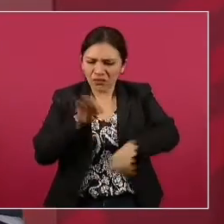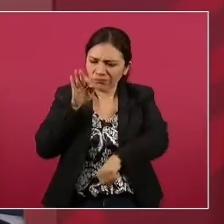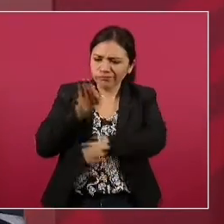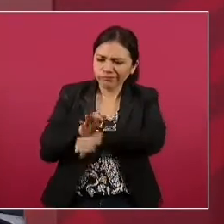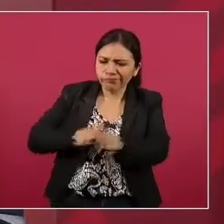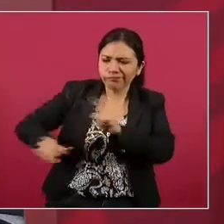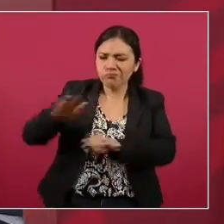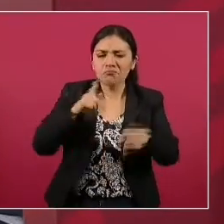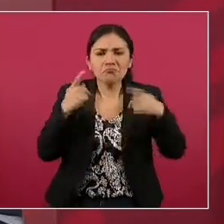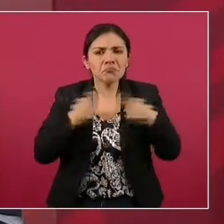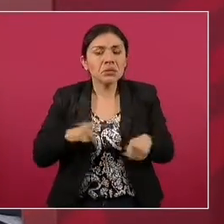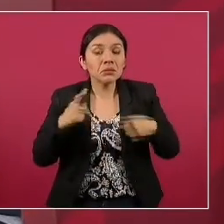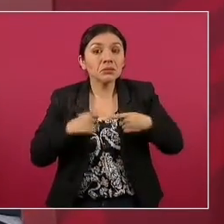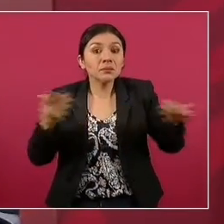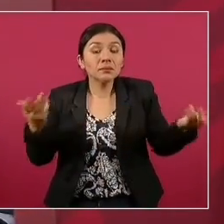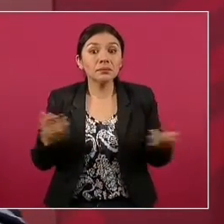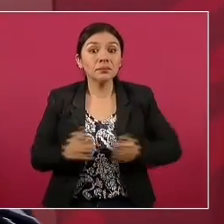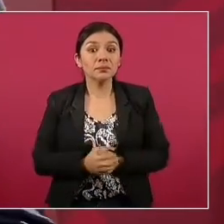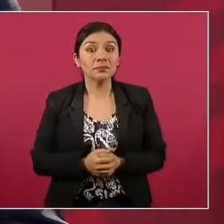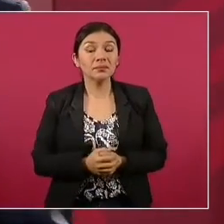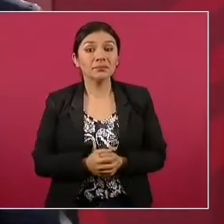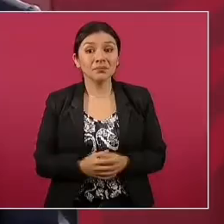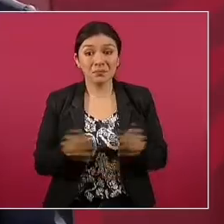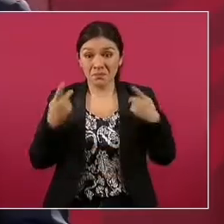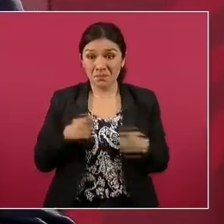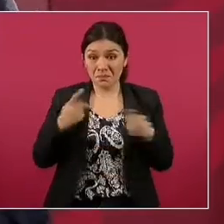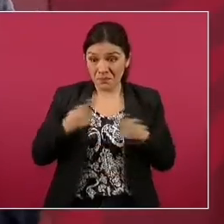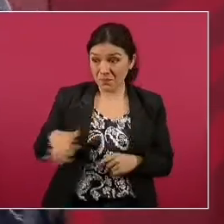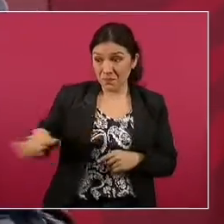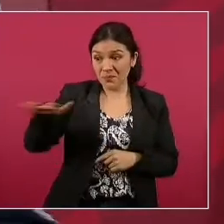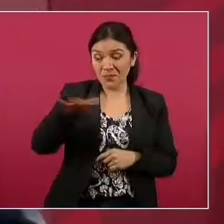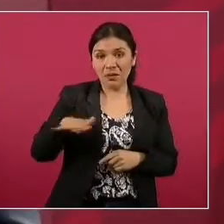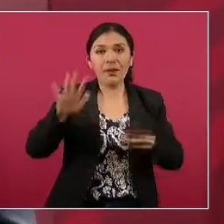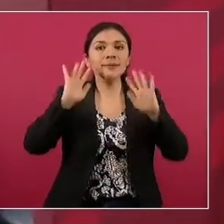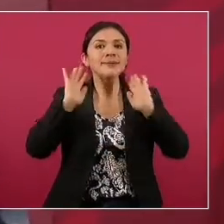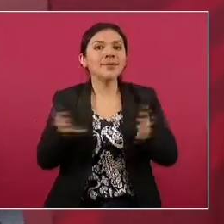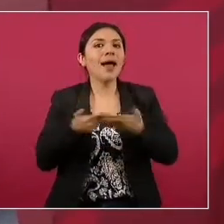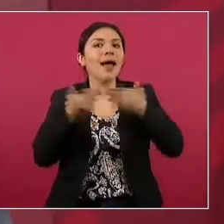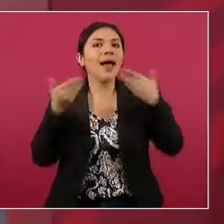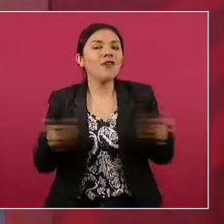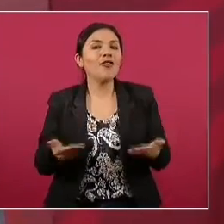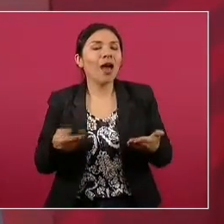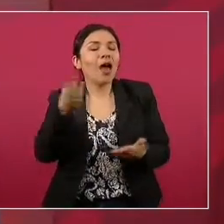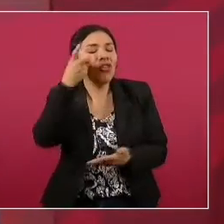pueblo. La gente ya despertó,